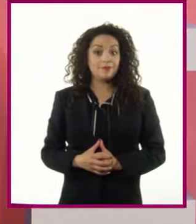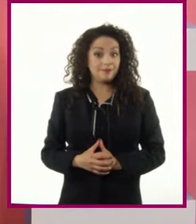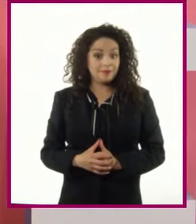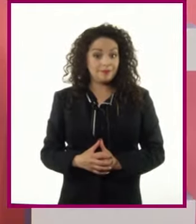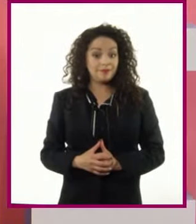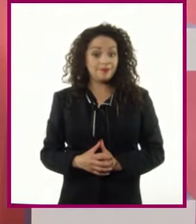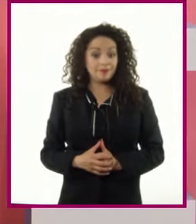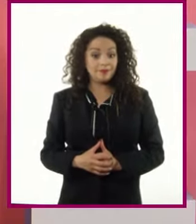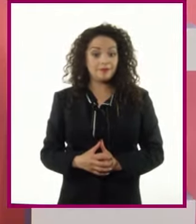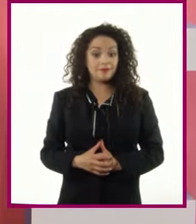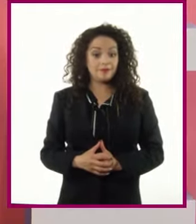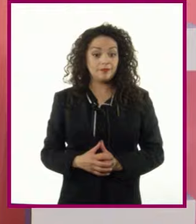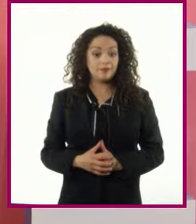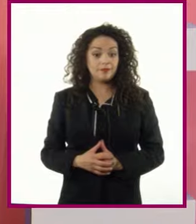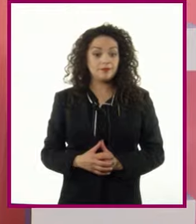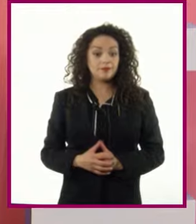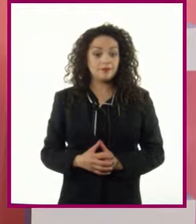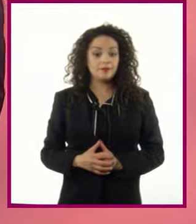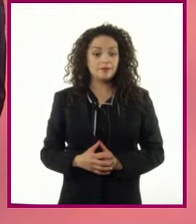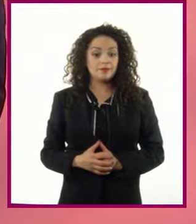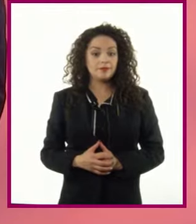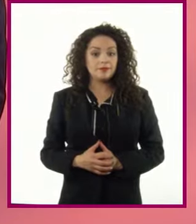yo también te quiero Te marco en un rato, ¿va?